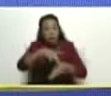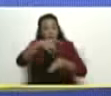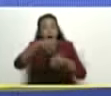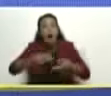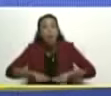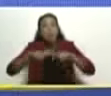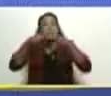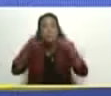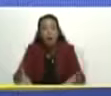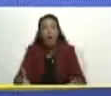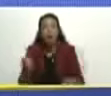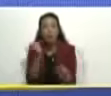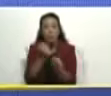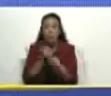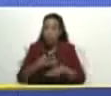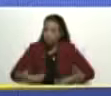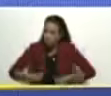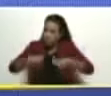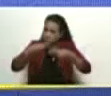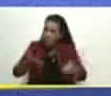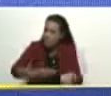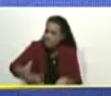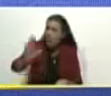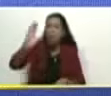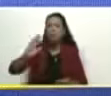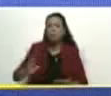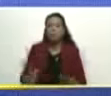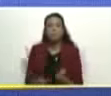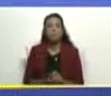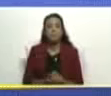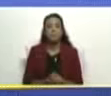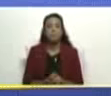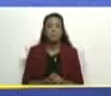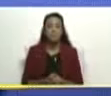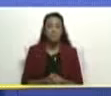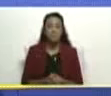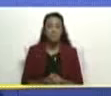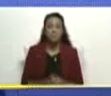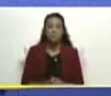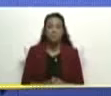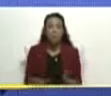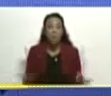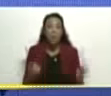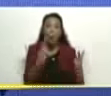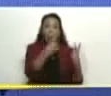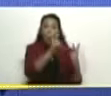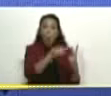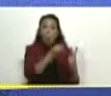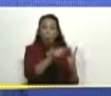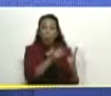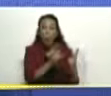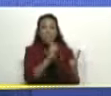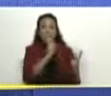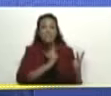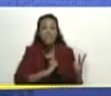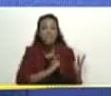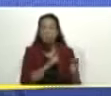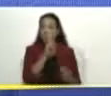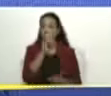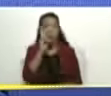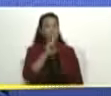al frente de una patria. Pero el otro enemigo a veces invisible,